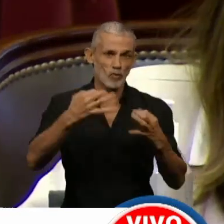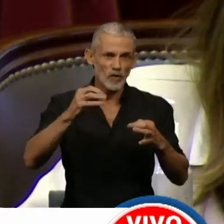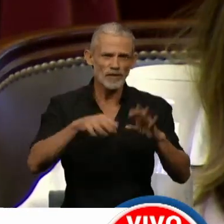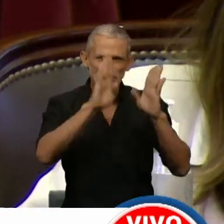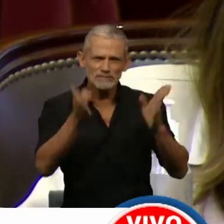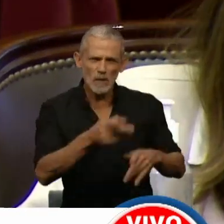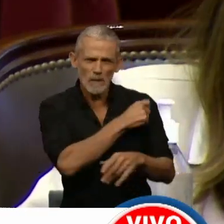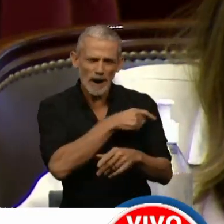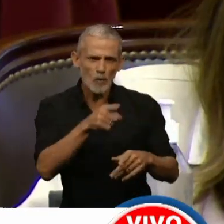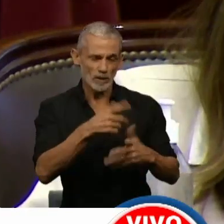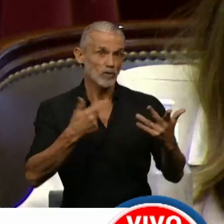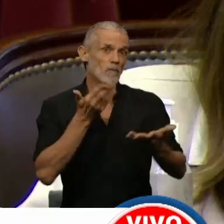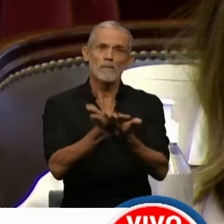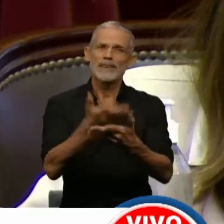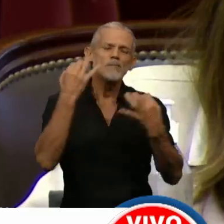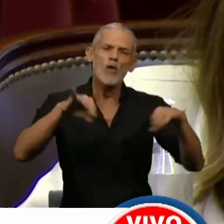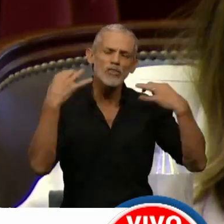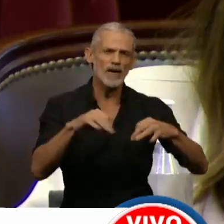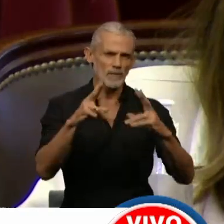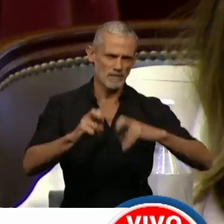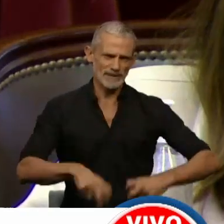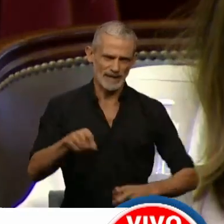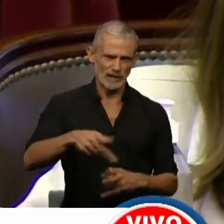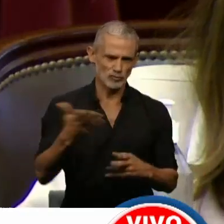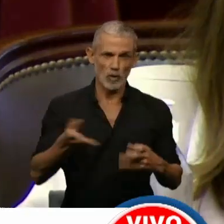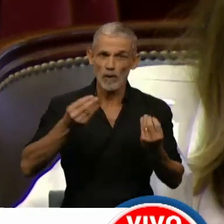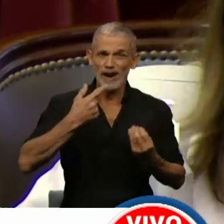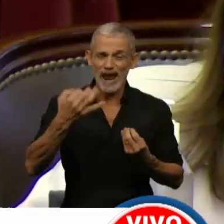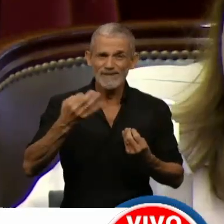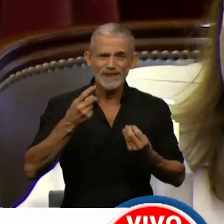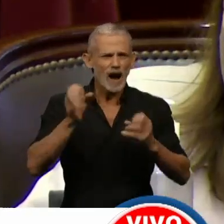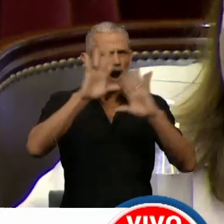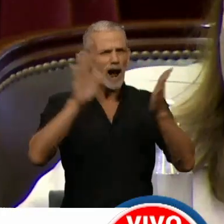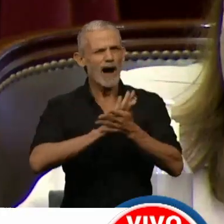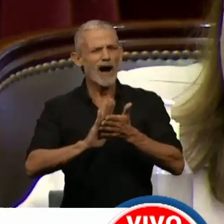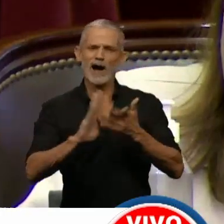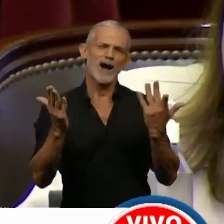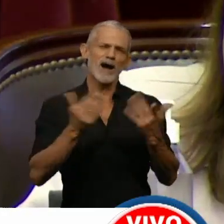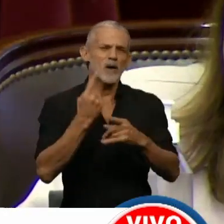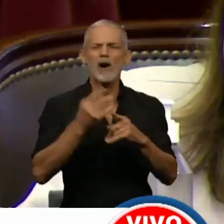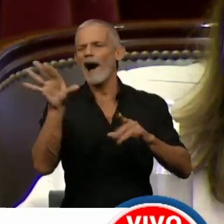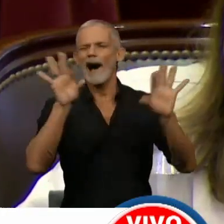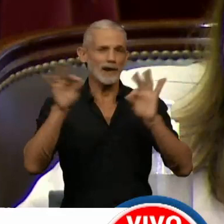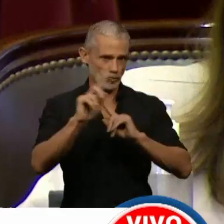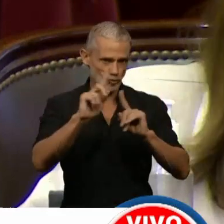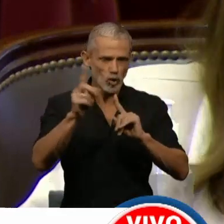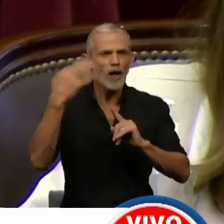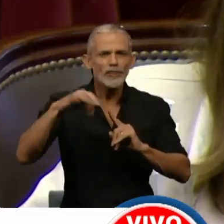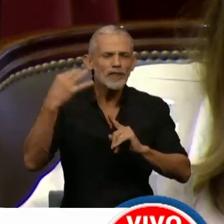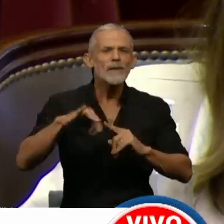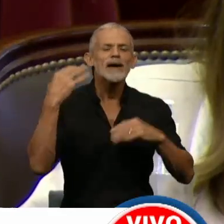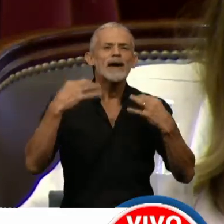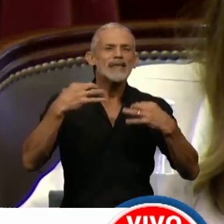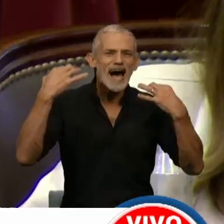vacunatorio VIP. Exigimos que se investigue, porque la verdad que la transparencia no es una opción cuando uno está en la función pública,